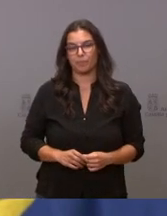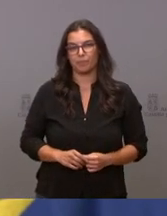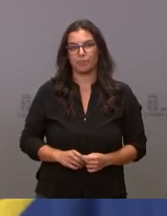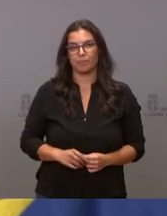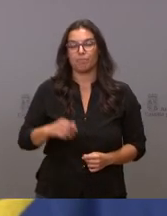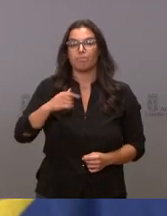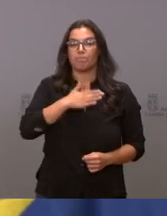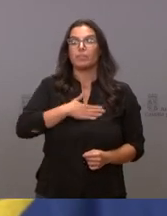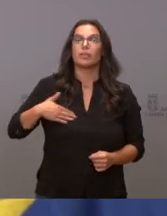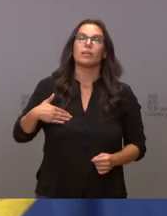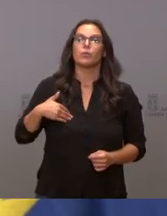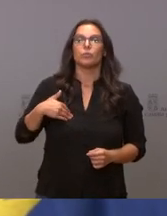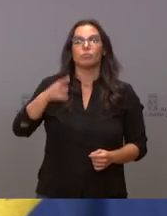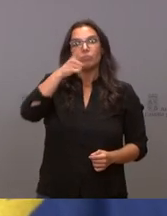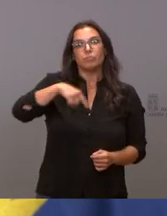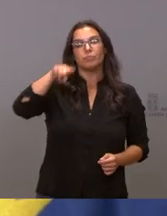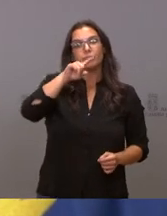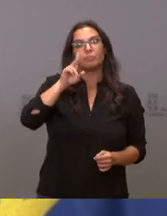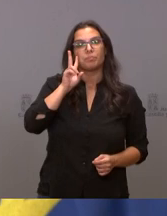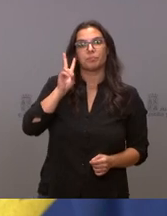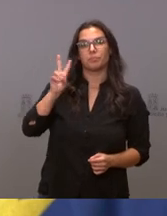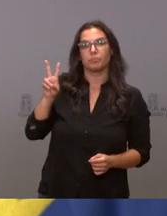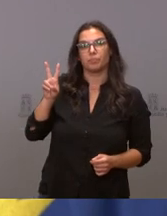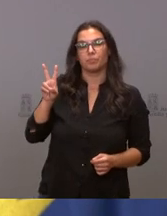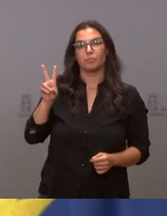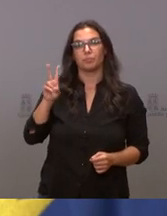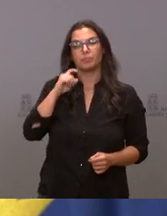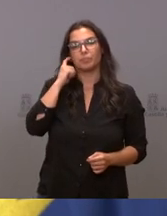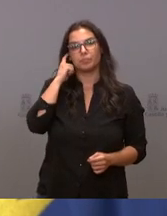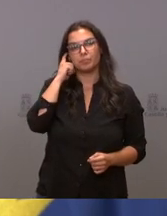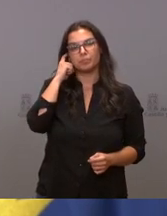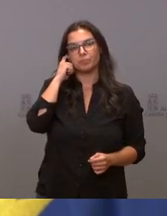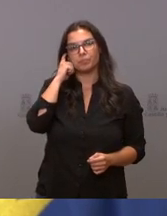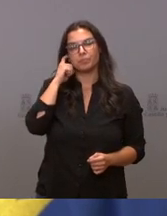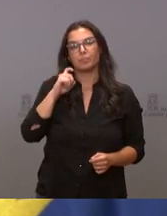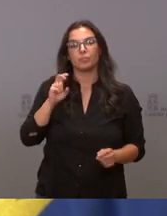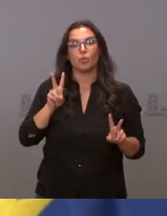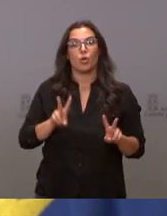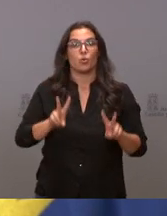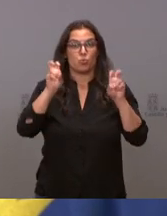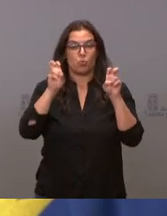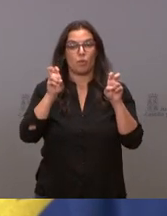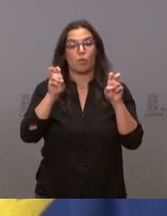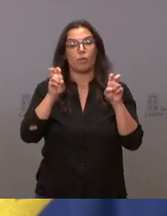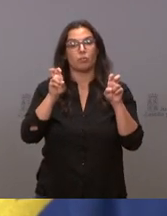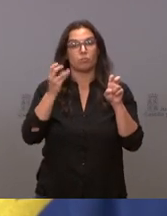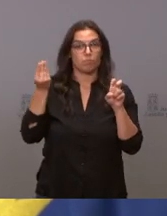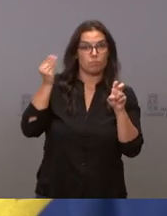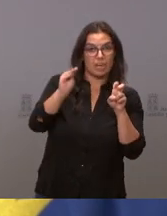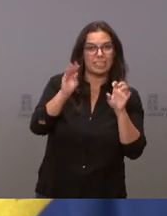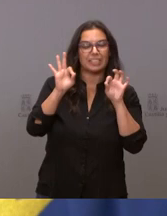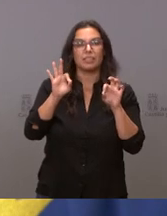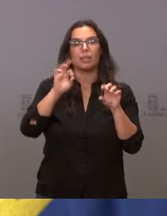partícipes de una nueva visualización en nuestra página de datos abiertos sobre